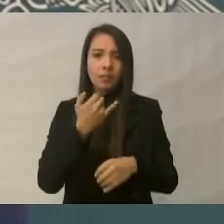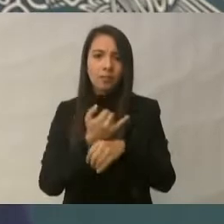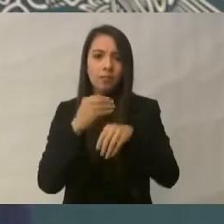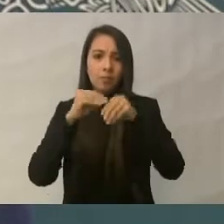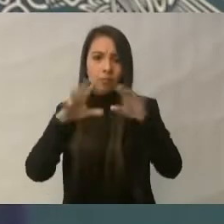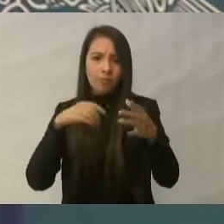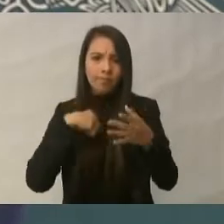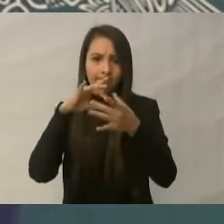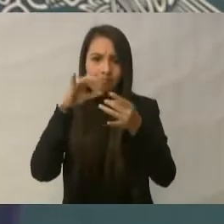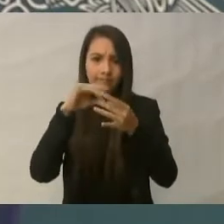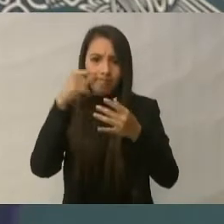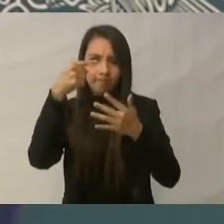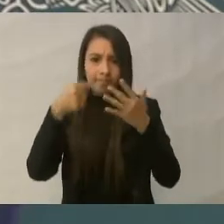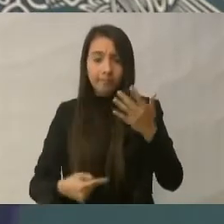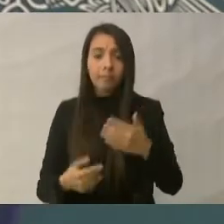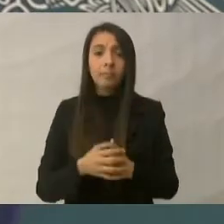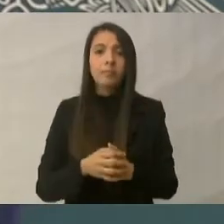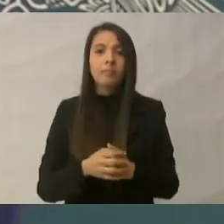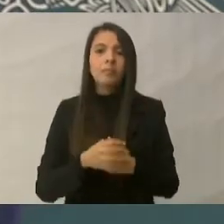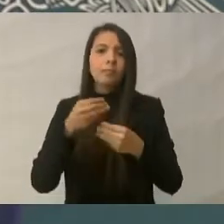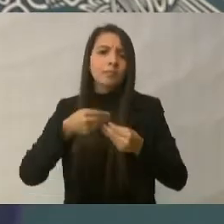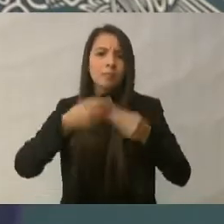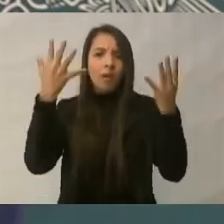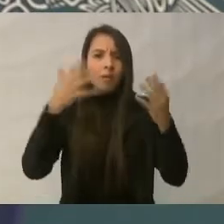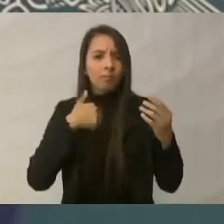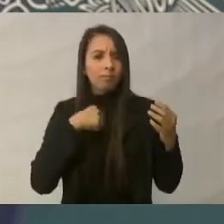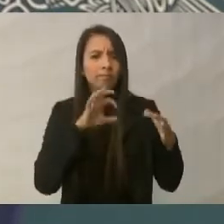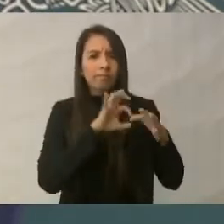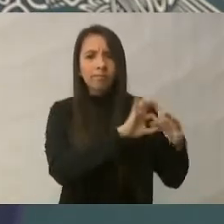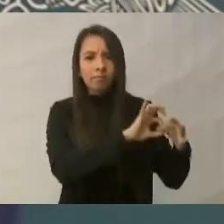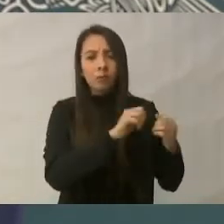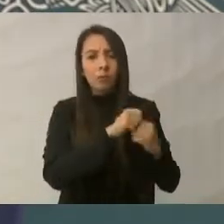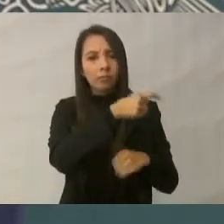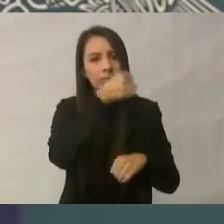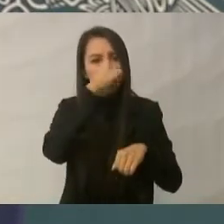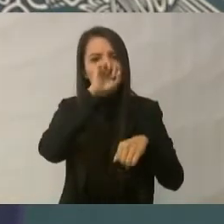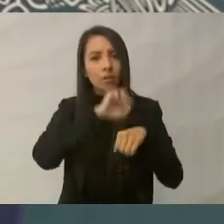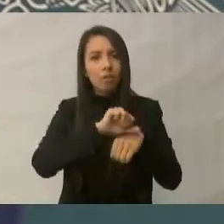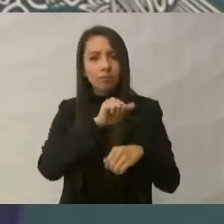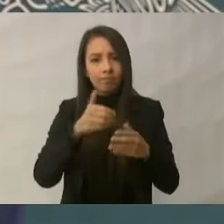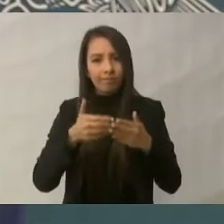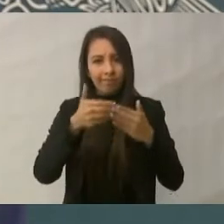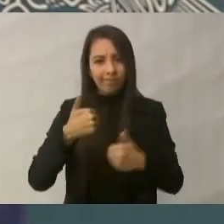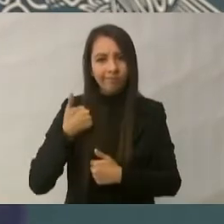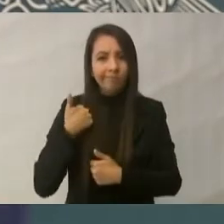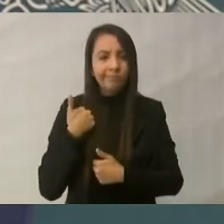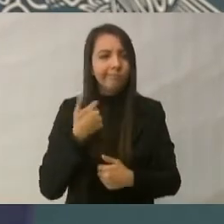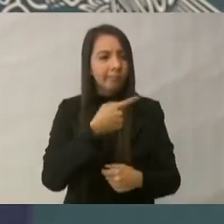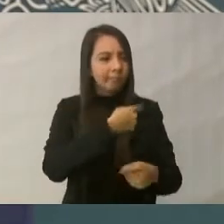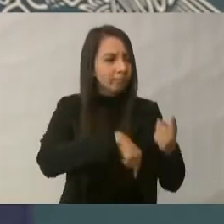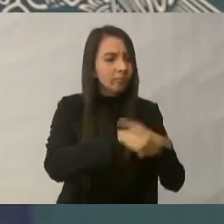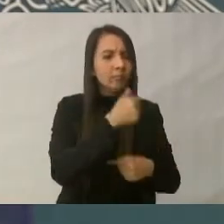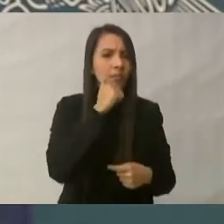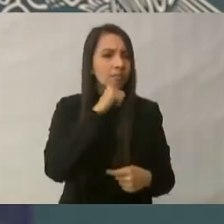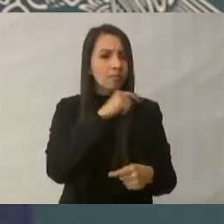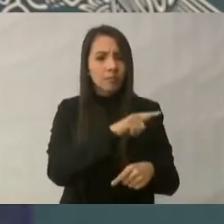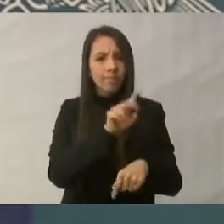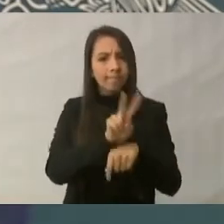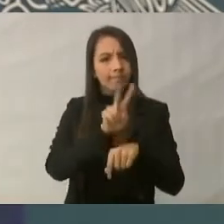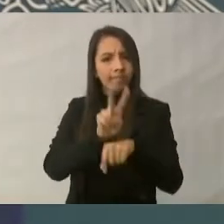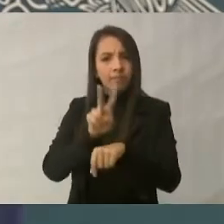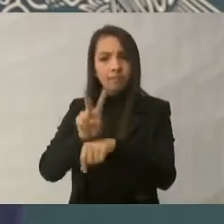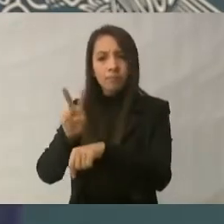Obviamente, en coordinación con la Secretaría de Marina, estamos muy atentos en la parte de inspección y vigilancia. Es nuestra